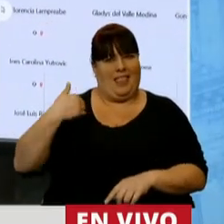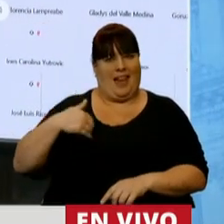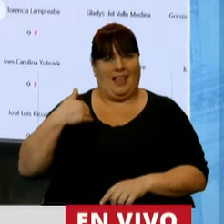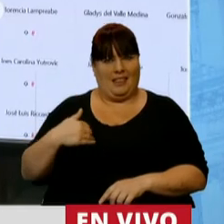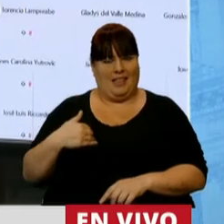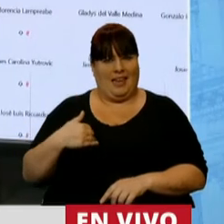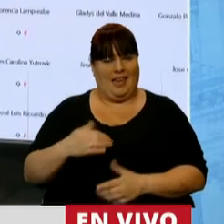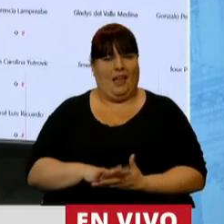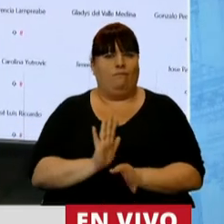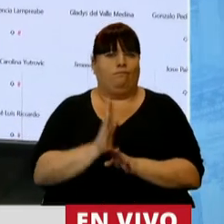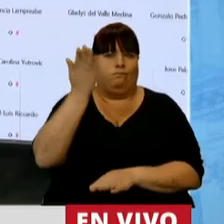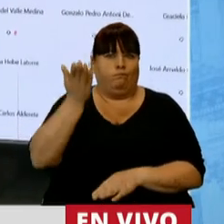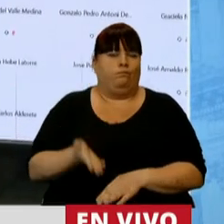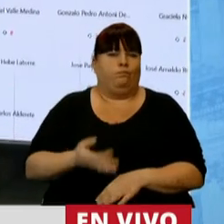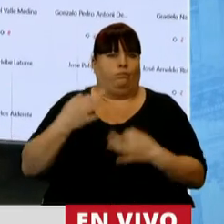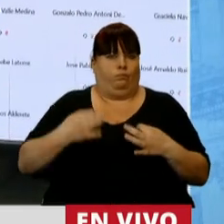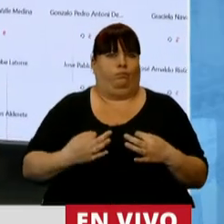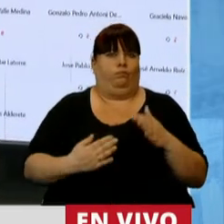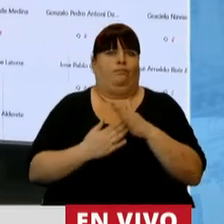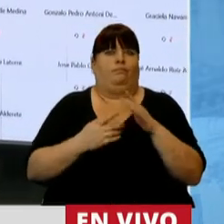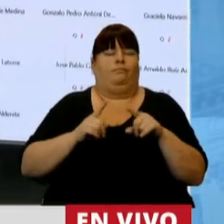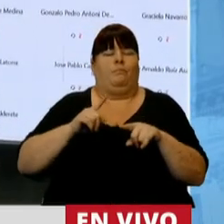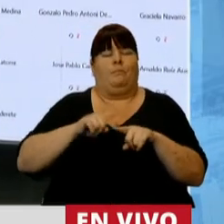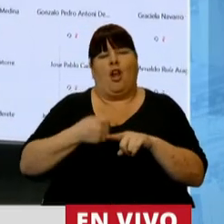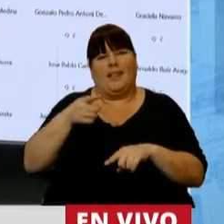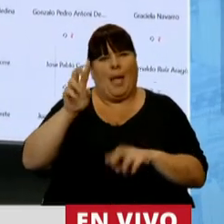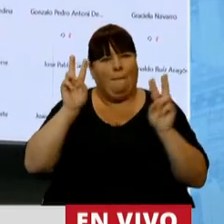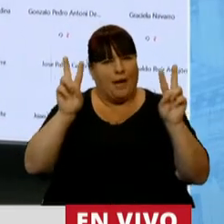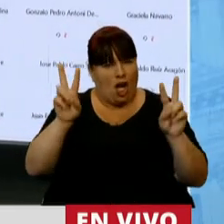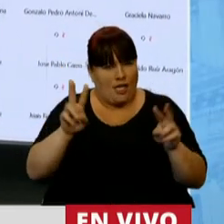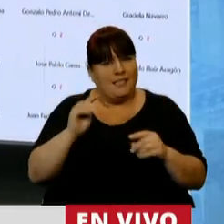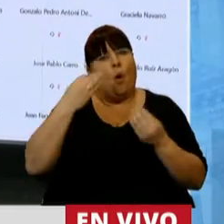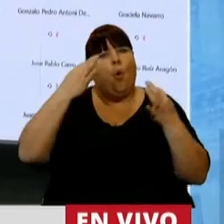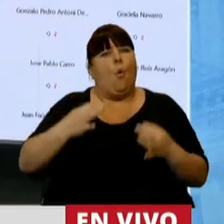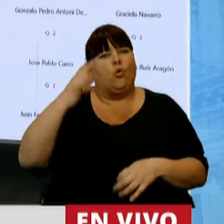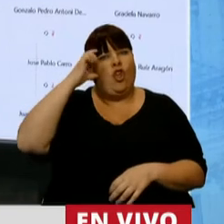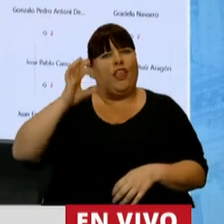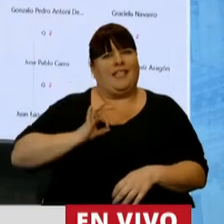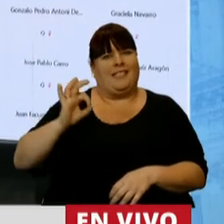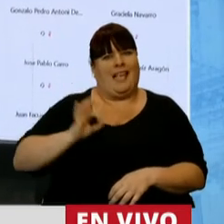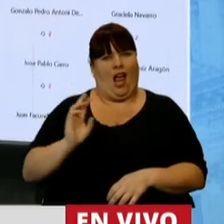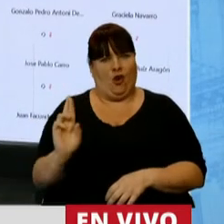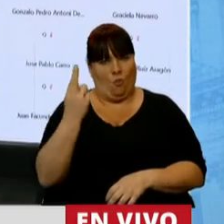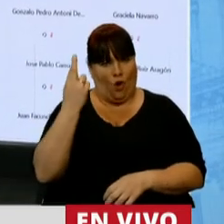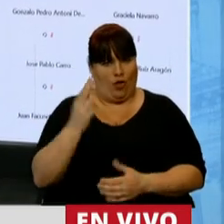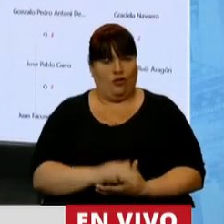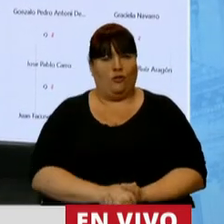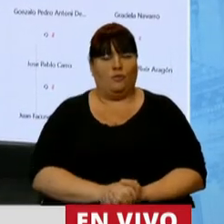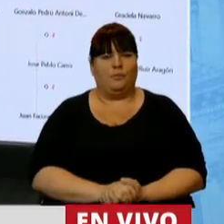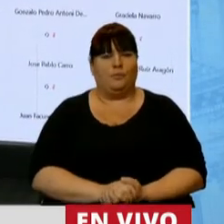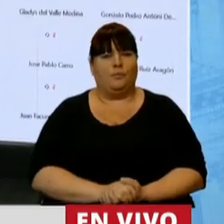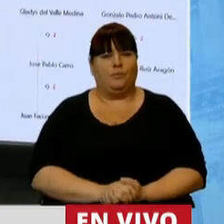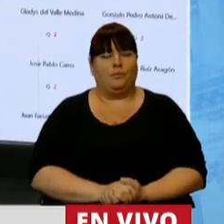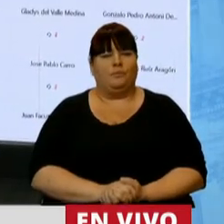en su carácter de tal y de dirigente peronista al conmemorarse 10 años de su desaparición física